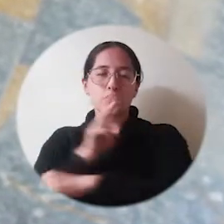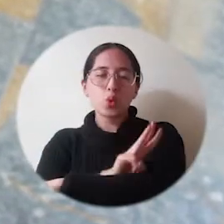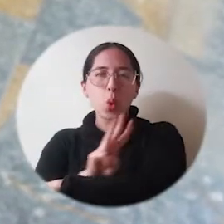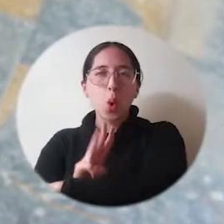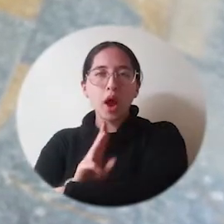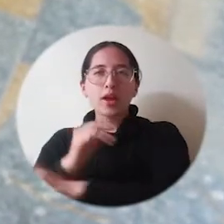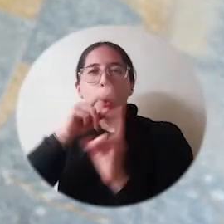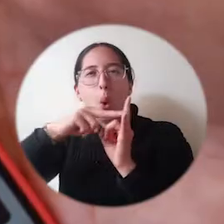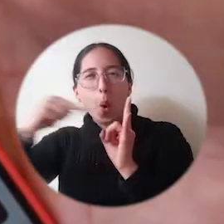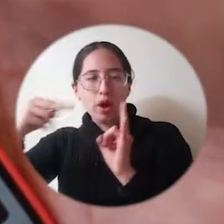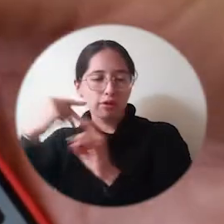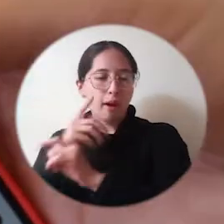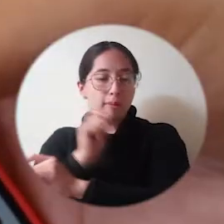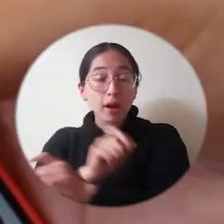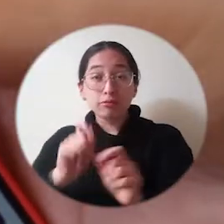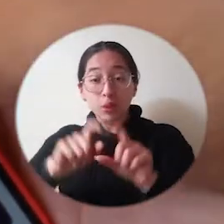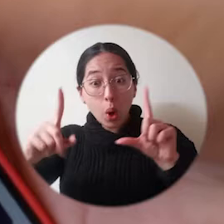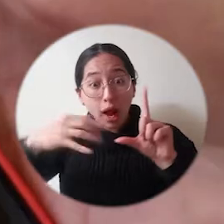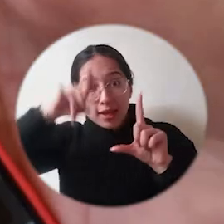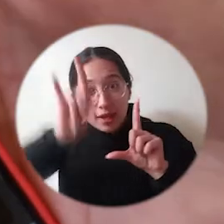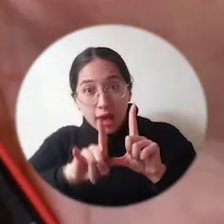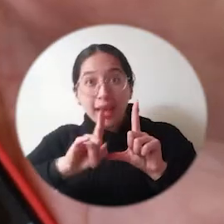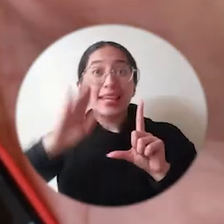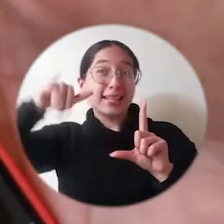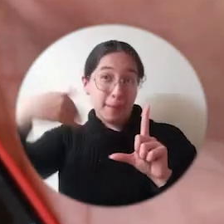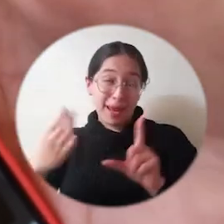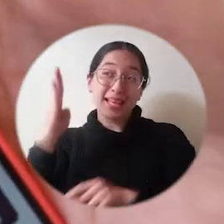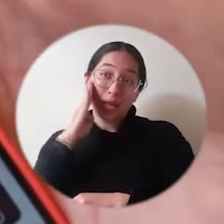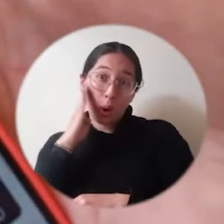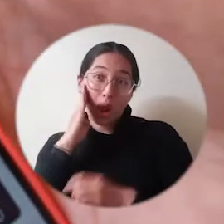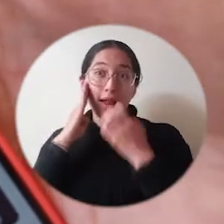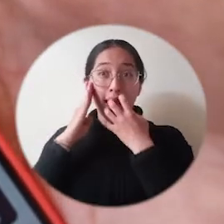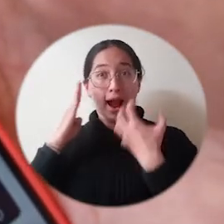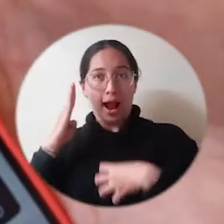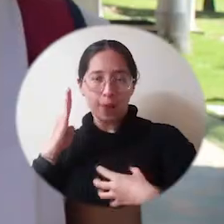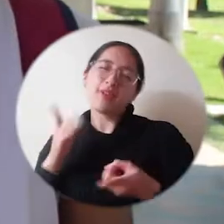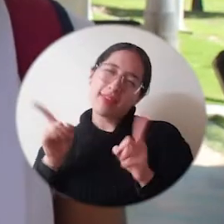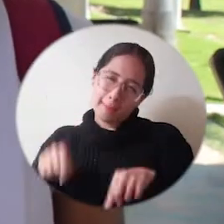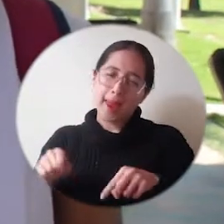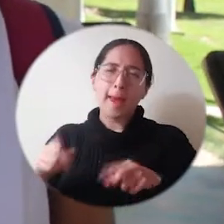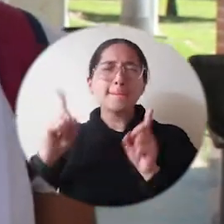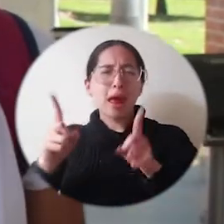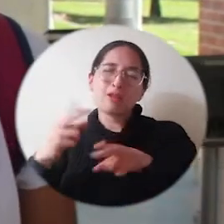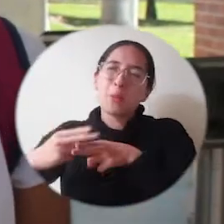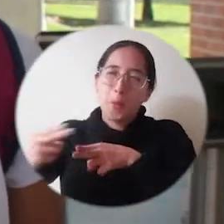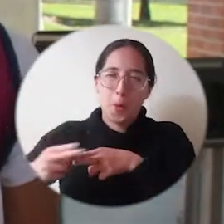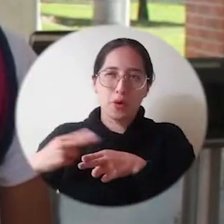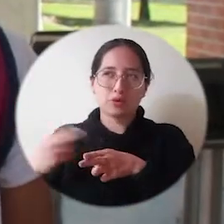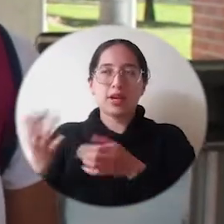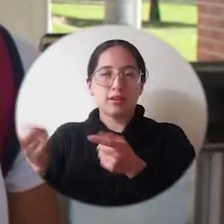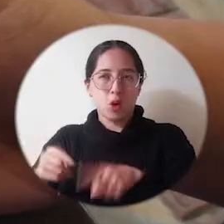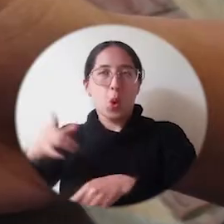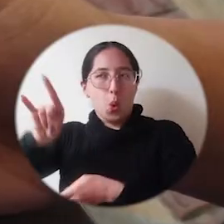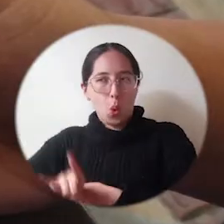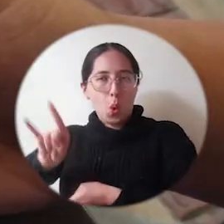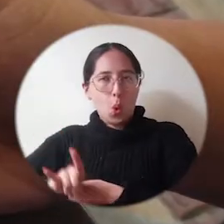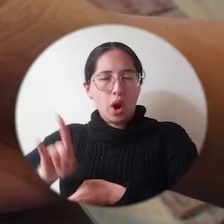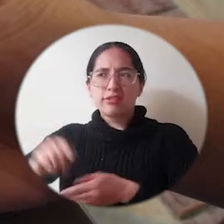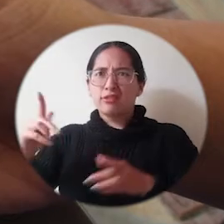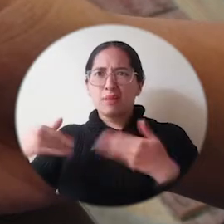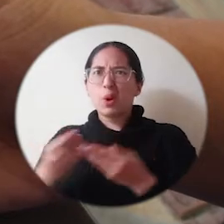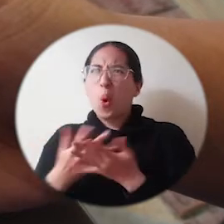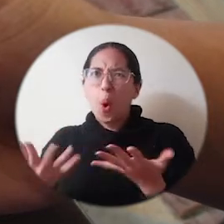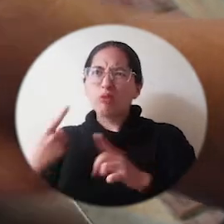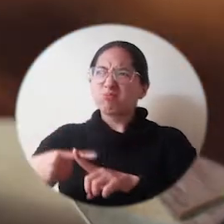Ingresan ID 1 y Magdalena y dan descargar. Y muy prontamente desde Apple Store también podrán descargar nuestro carnet digital